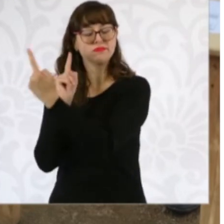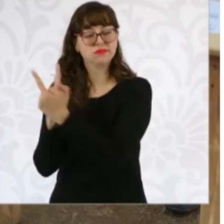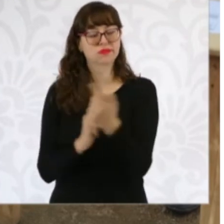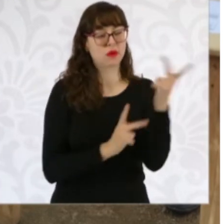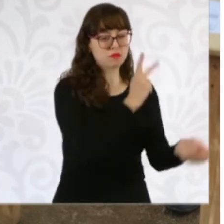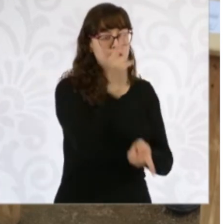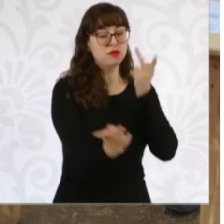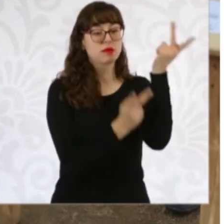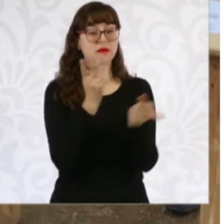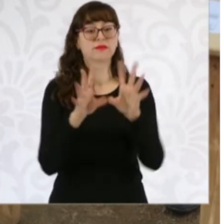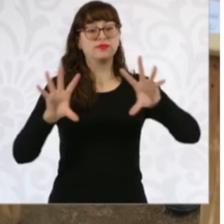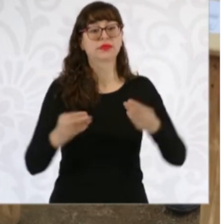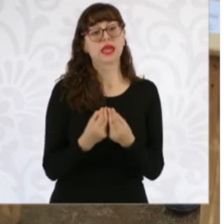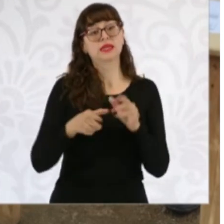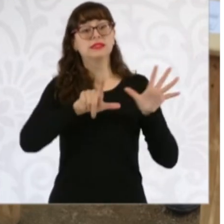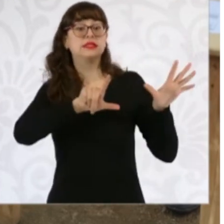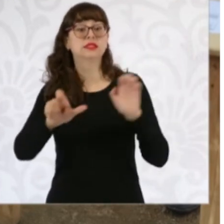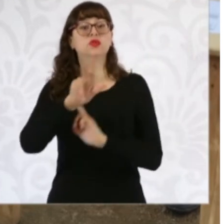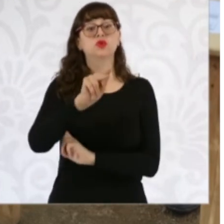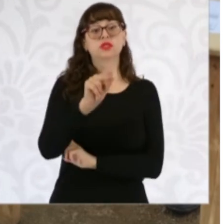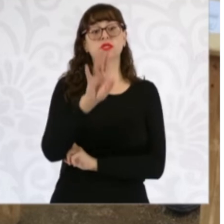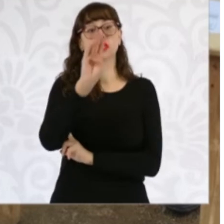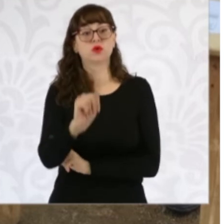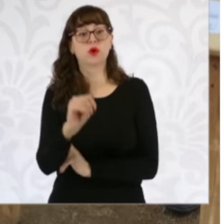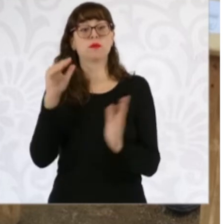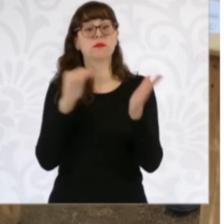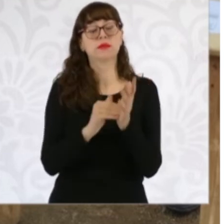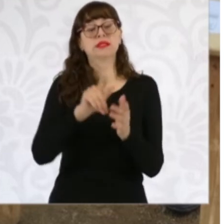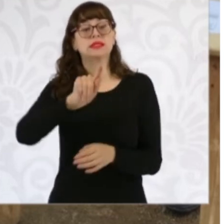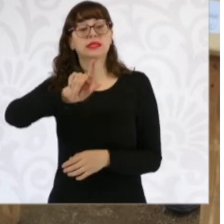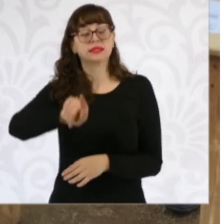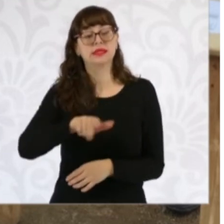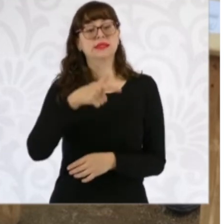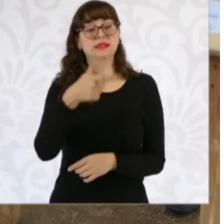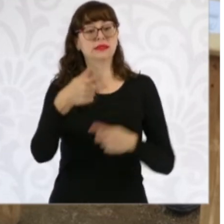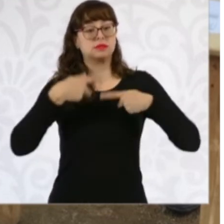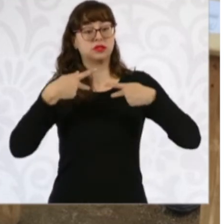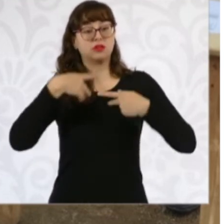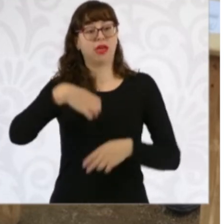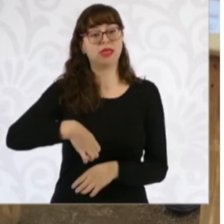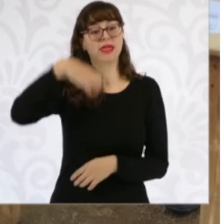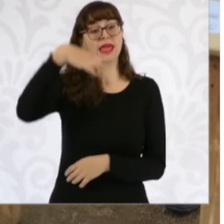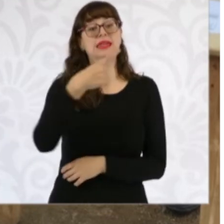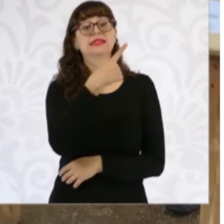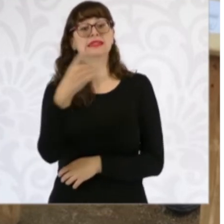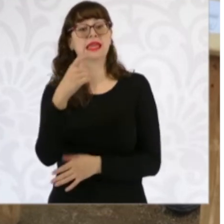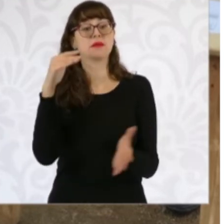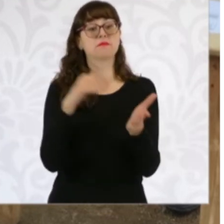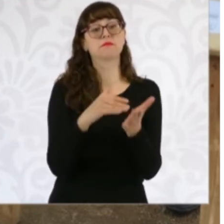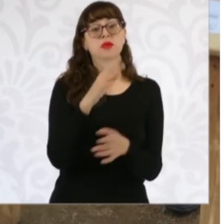789 mil 77 adultos mayores que hemos visitado en sus domicilios y 100 mil 496